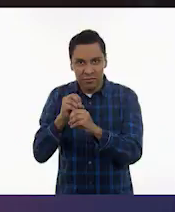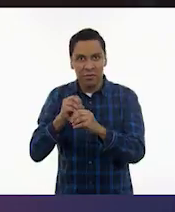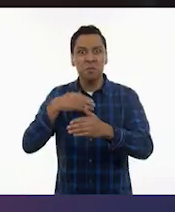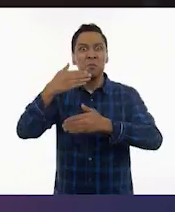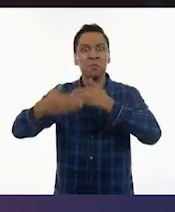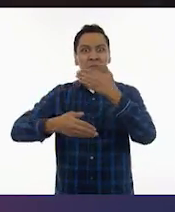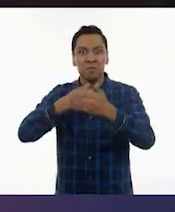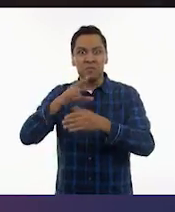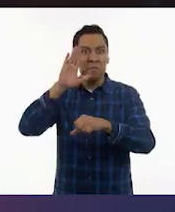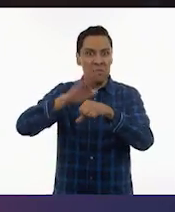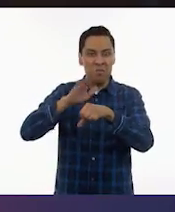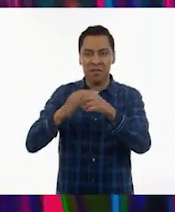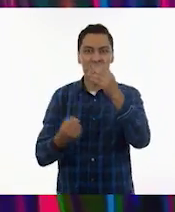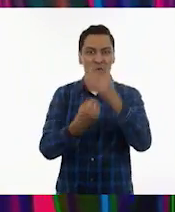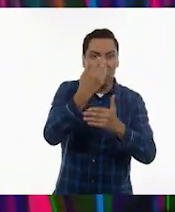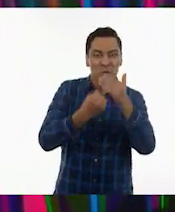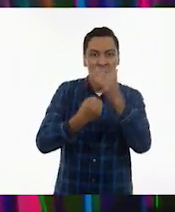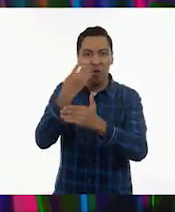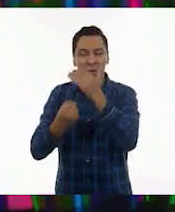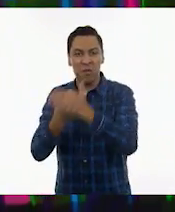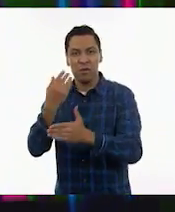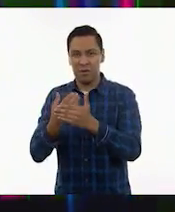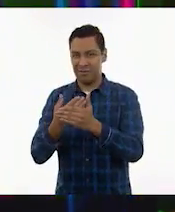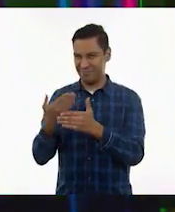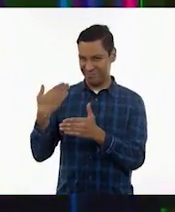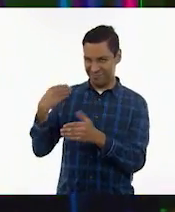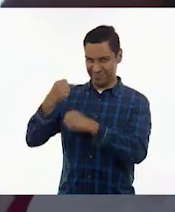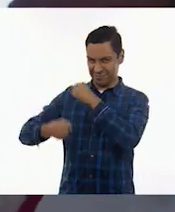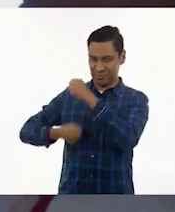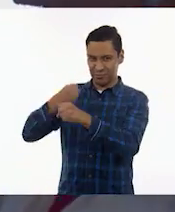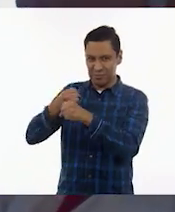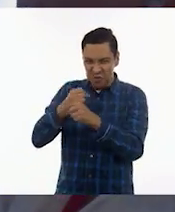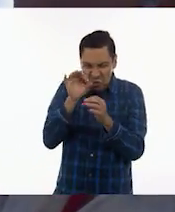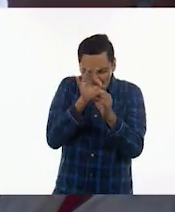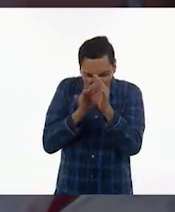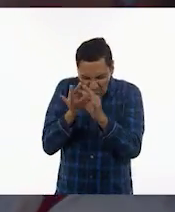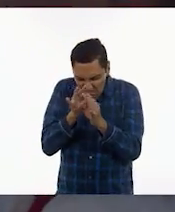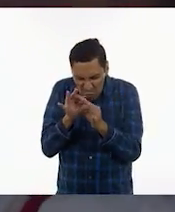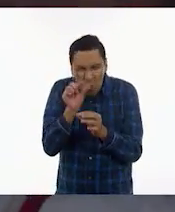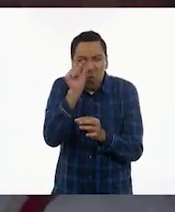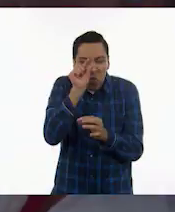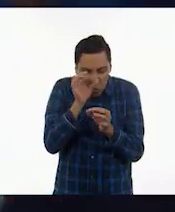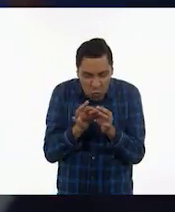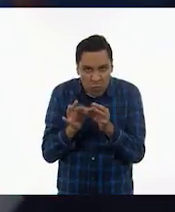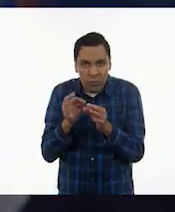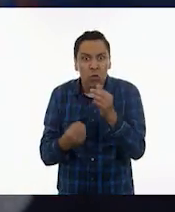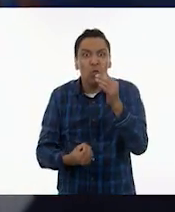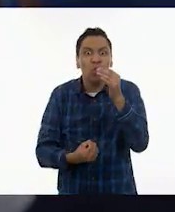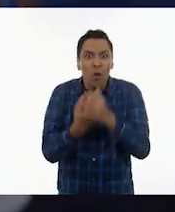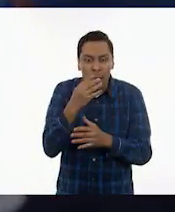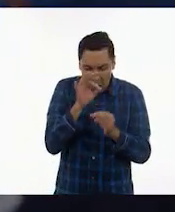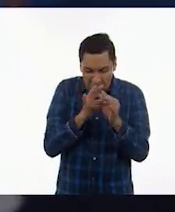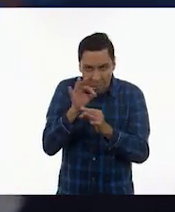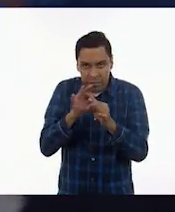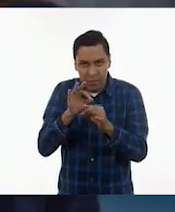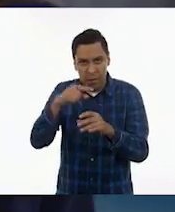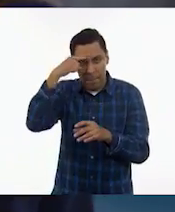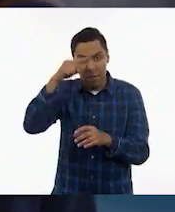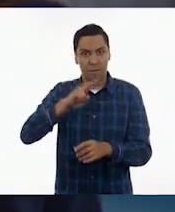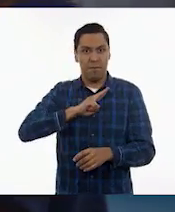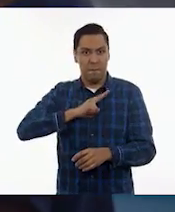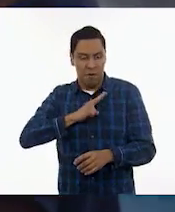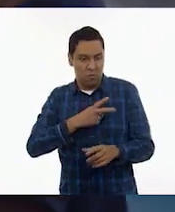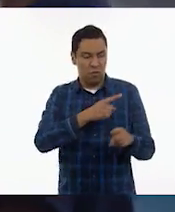más había encontrado. Hace unos años innovamos en el mundo de la nanotecnología, creando una nueva molécula capaz de matar virus,